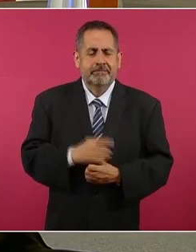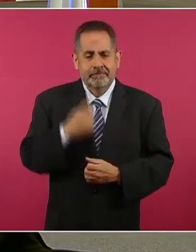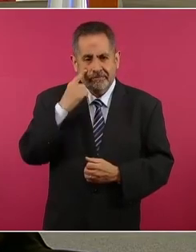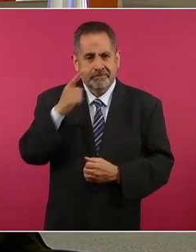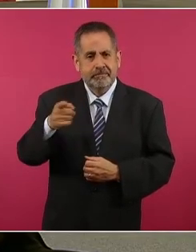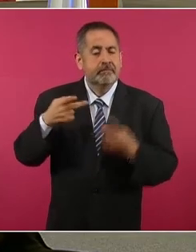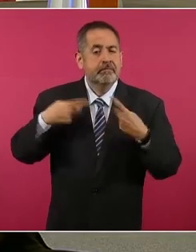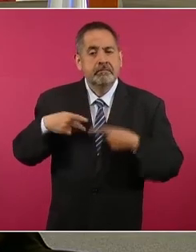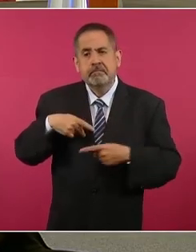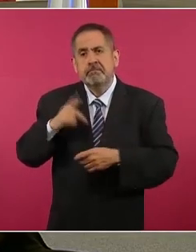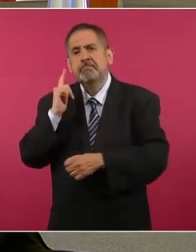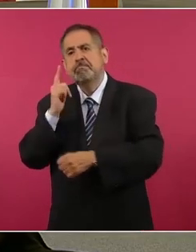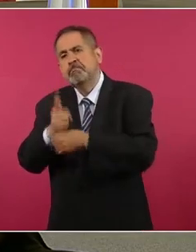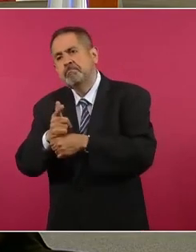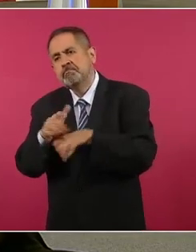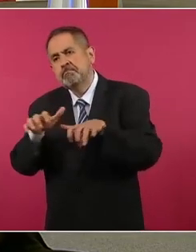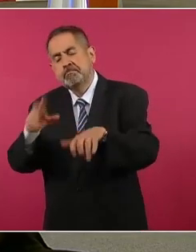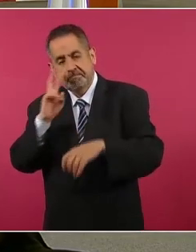gente se da cuenta.